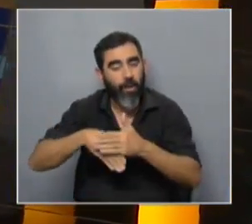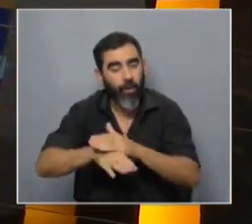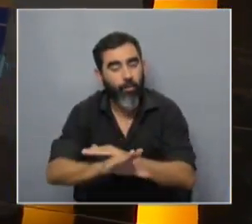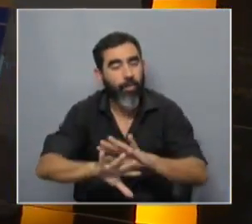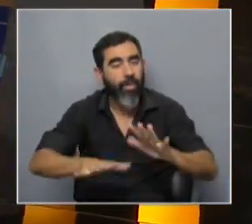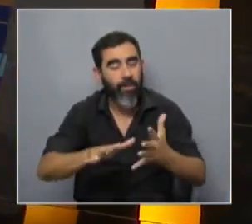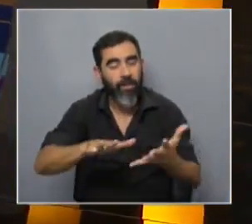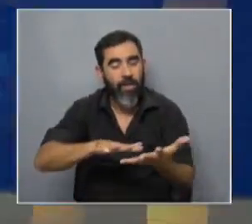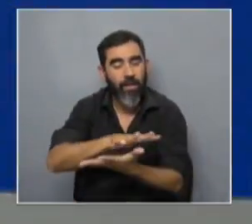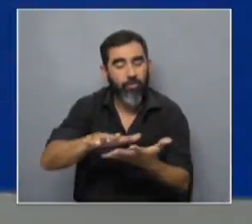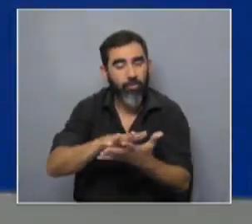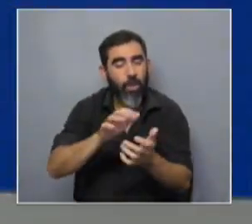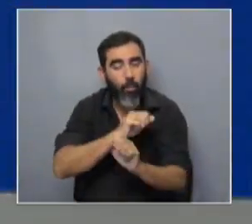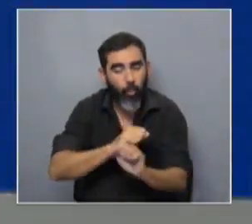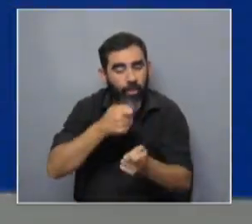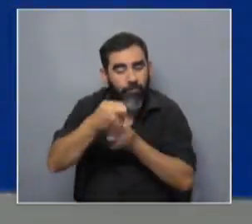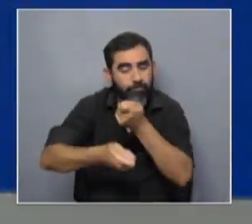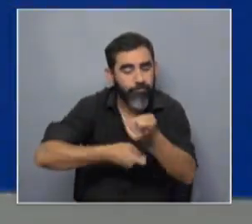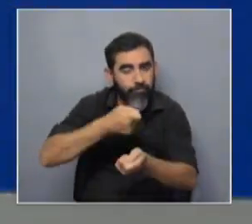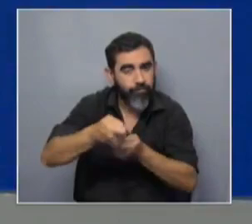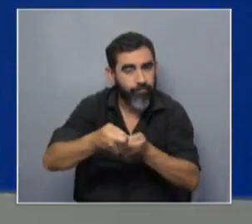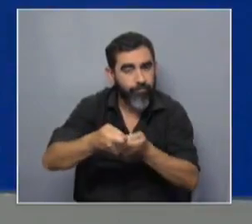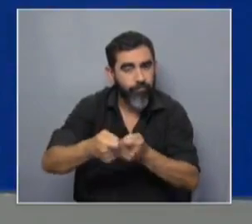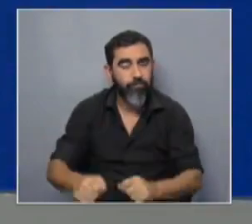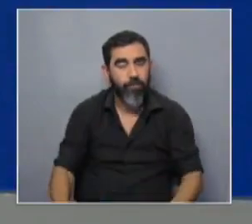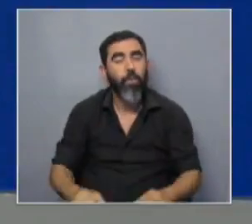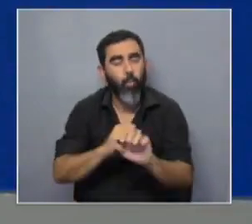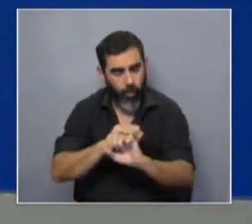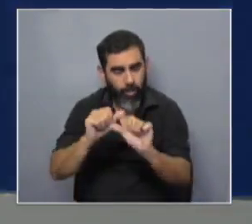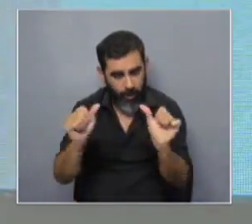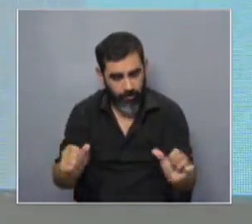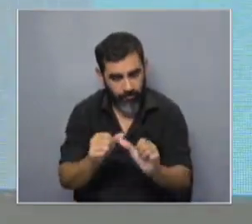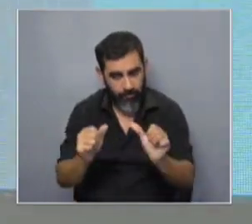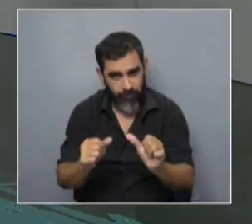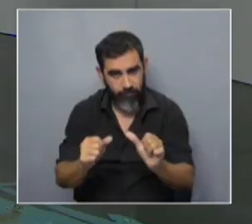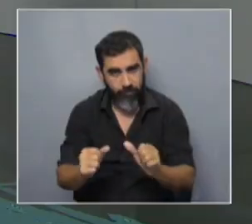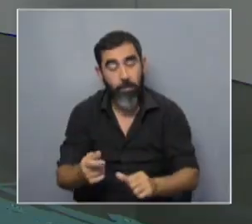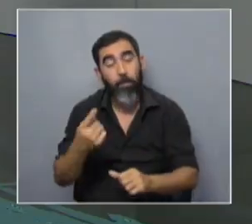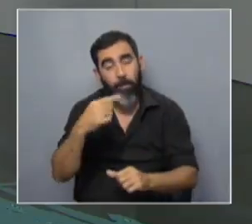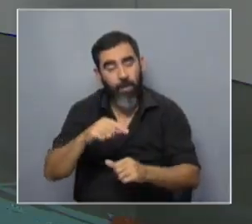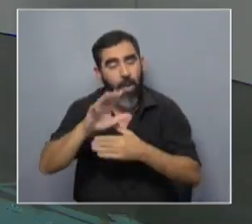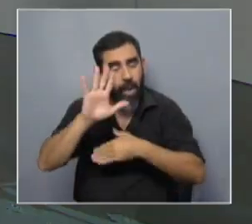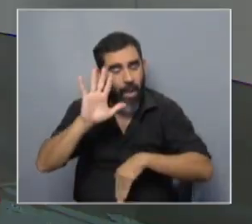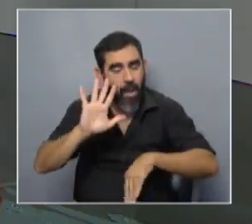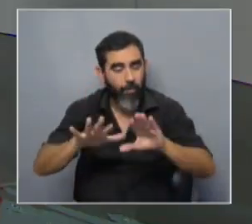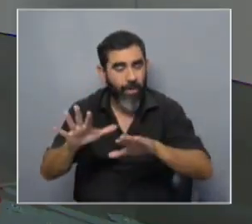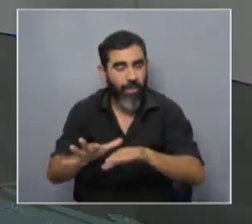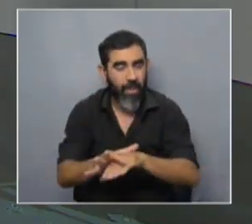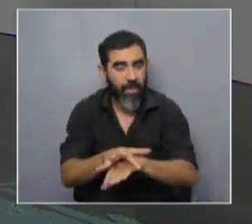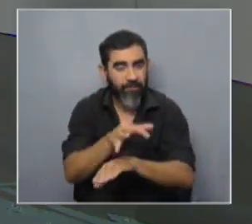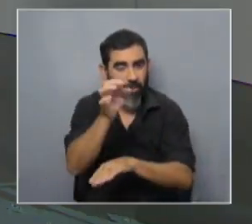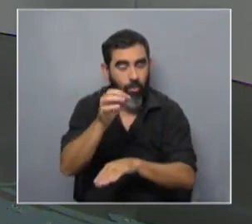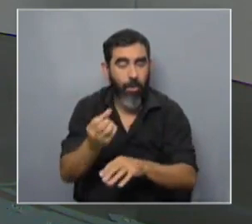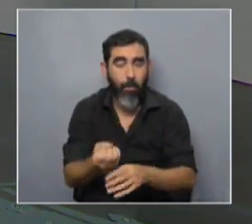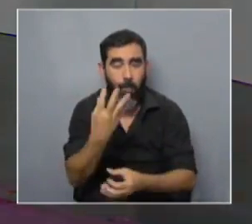región donde se ha producido ese corte. Esto se puede hacer, pero la mayoría de las células de